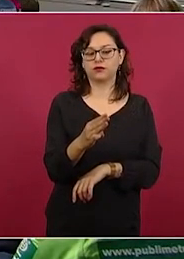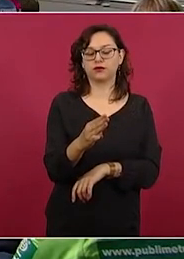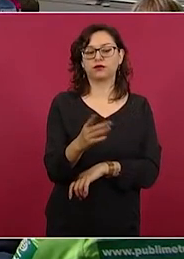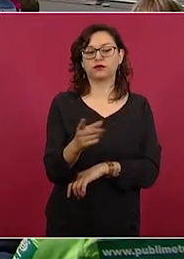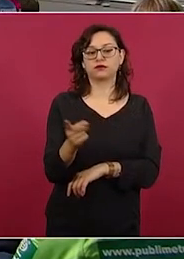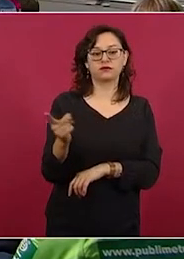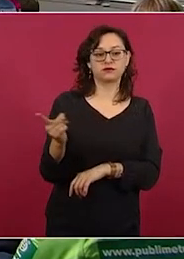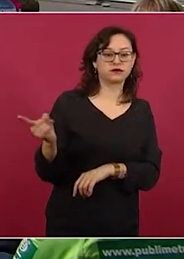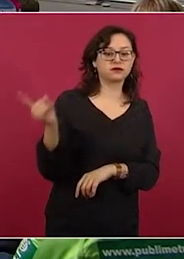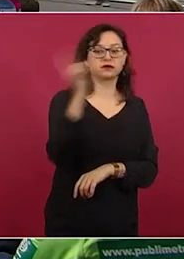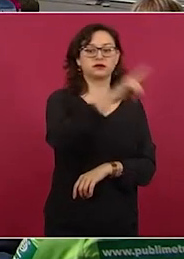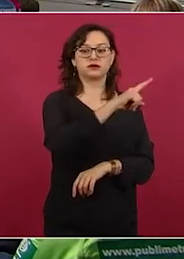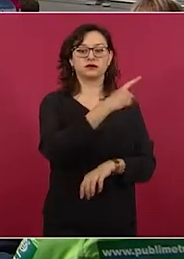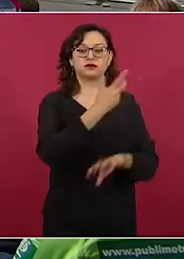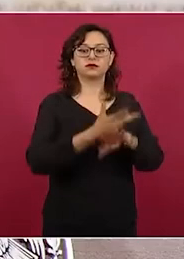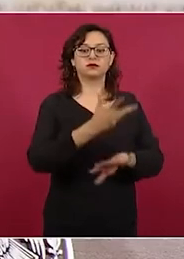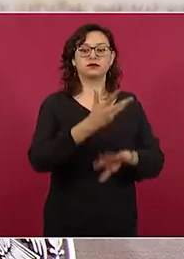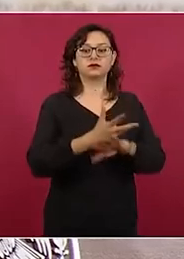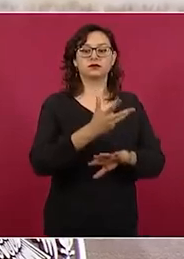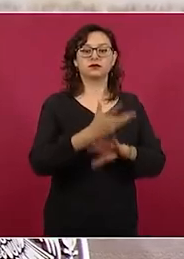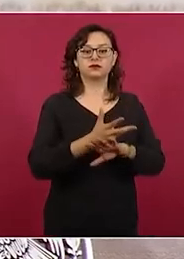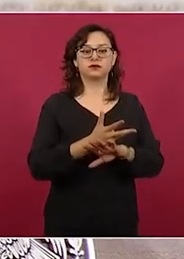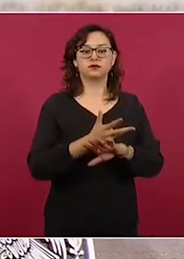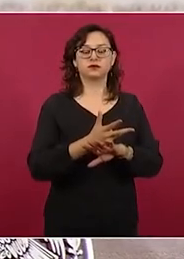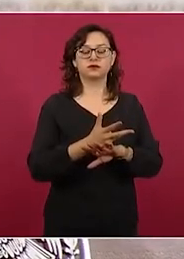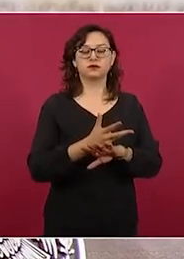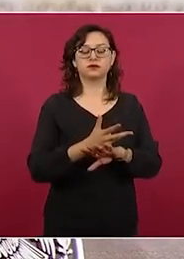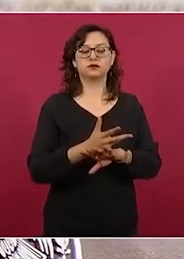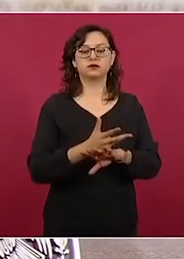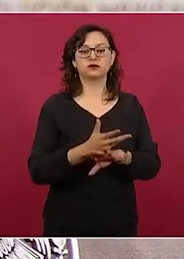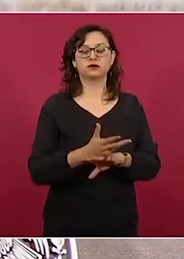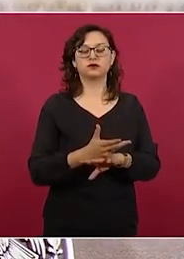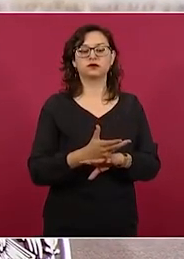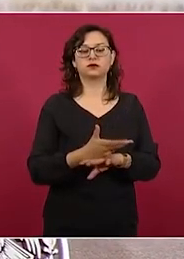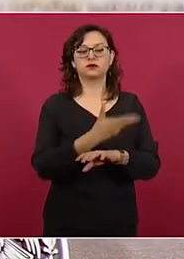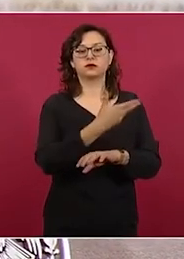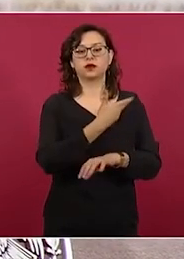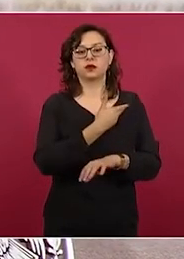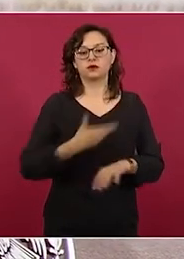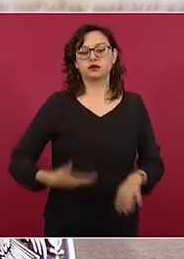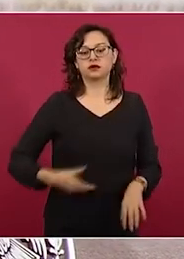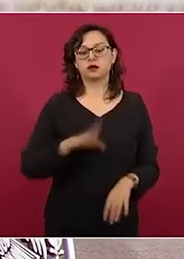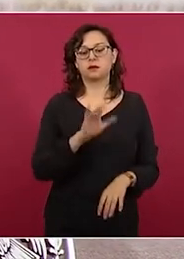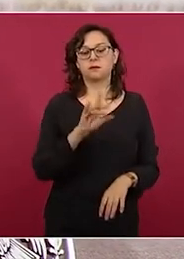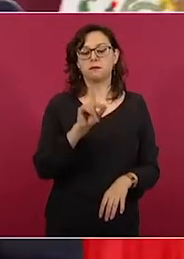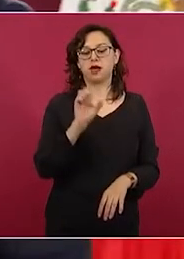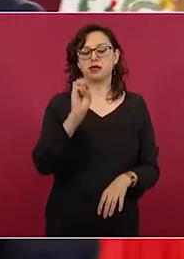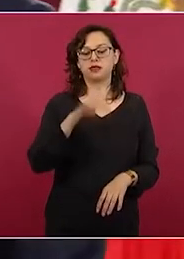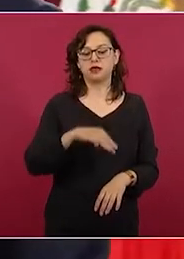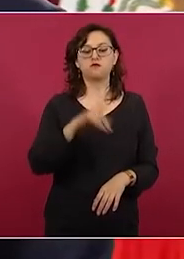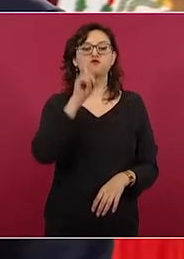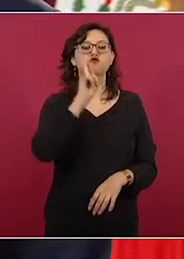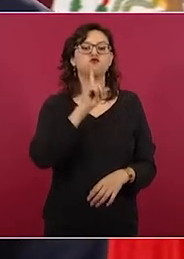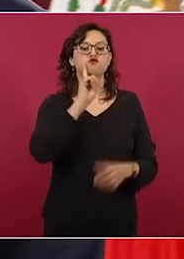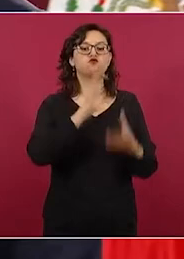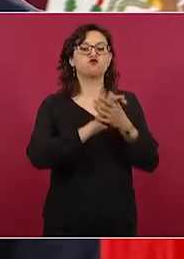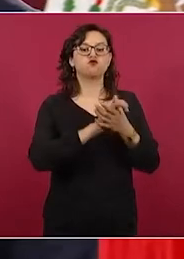Biden está haciendo una convocatoria